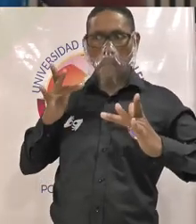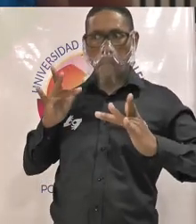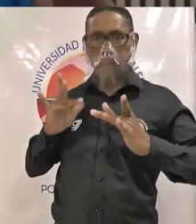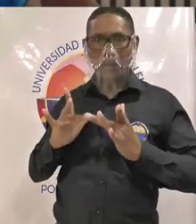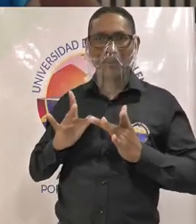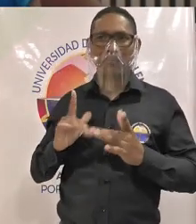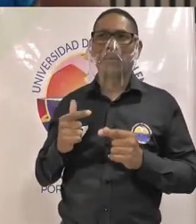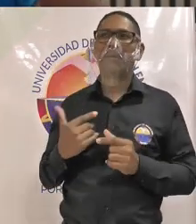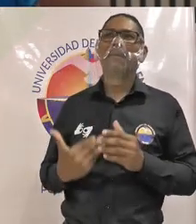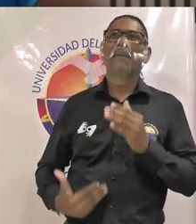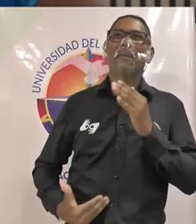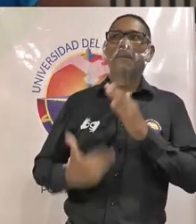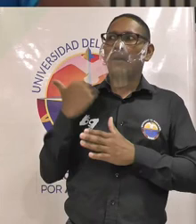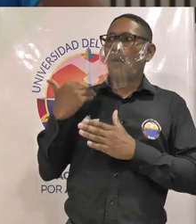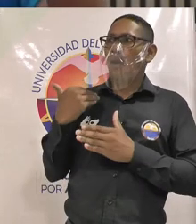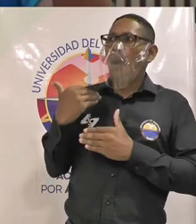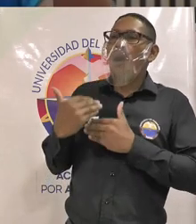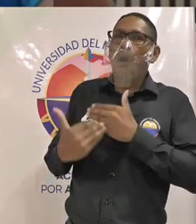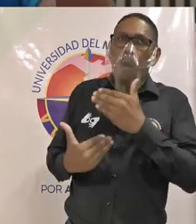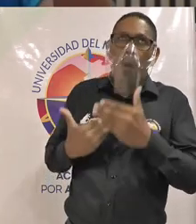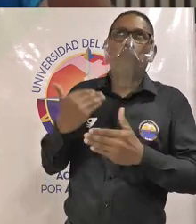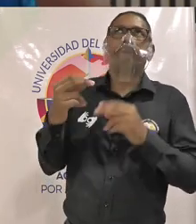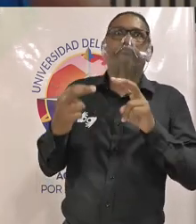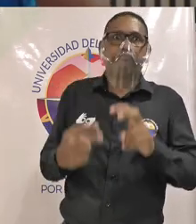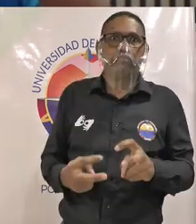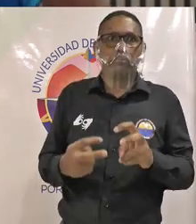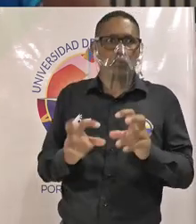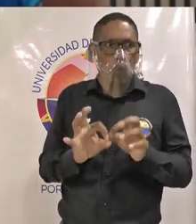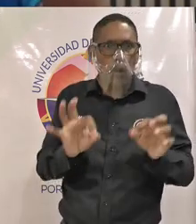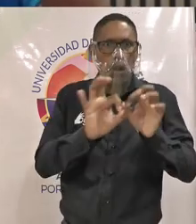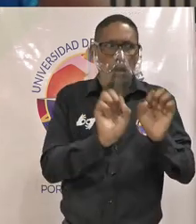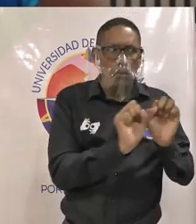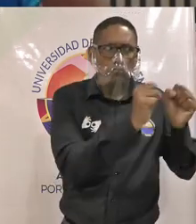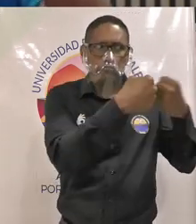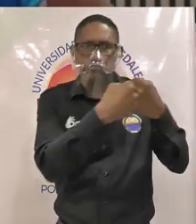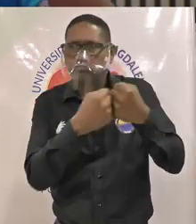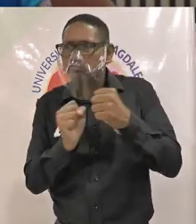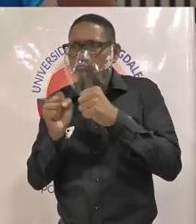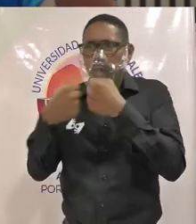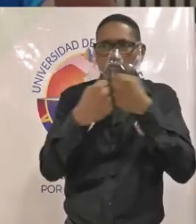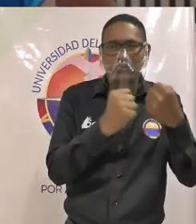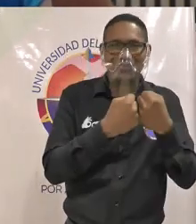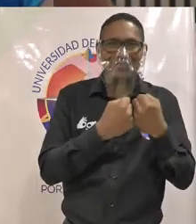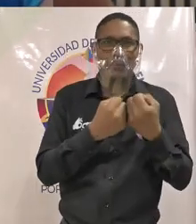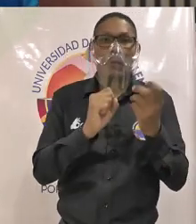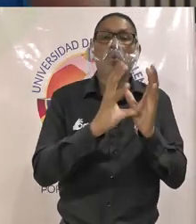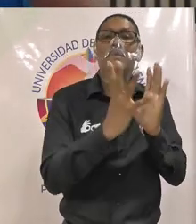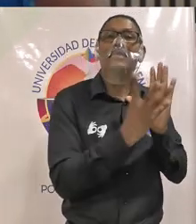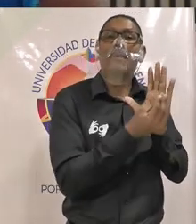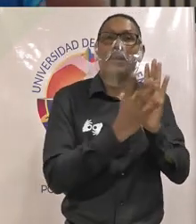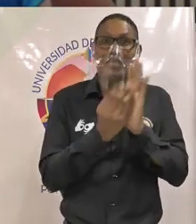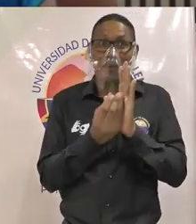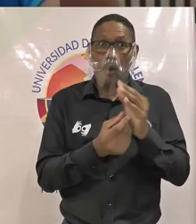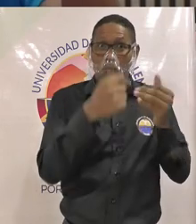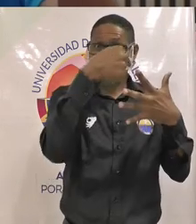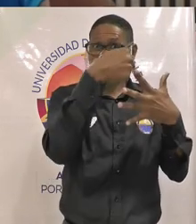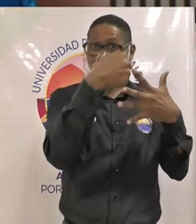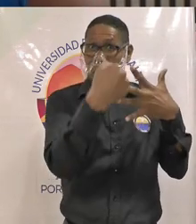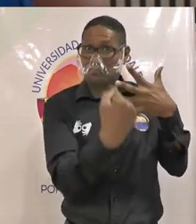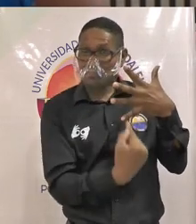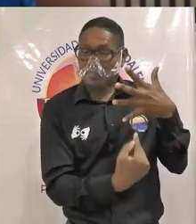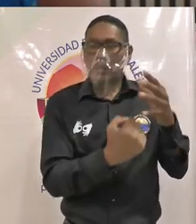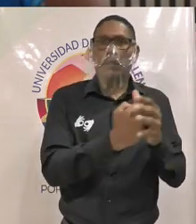nuevo un proceso de investigación es decir articular completamente los seminarios la línea investigativa de metodología